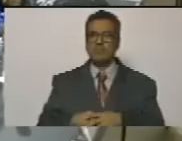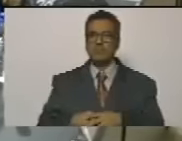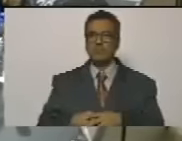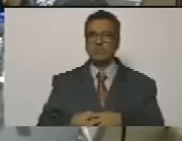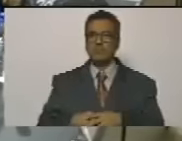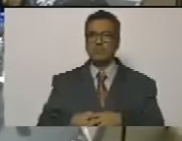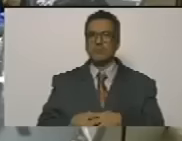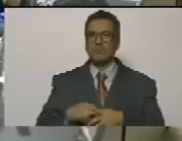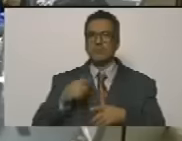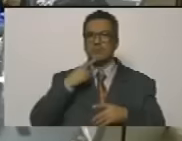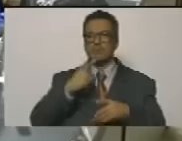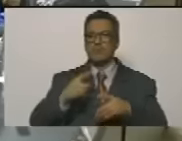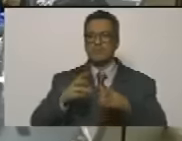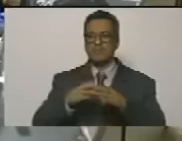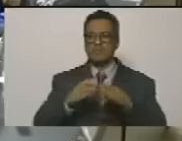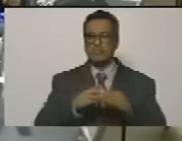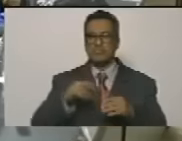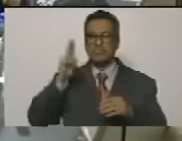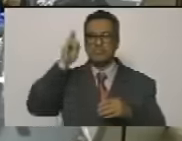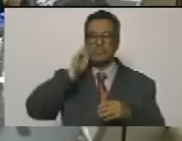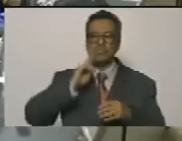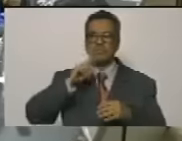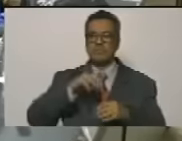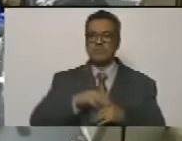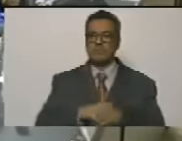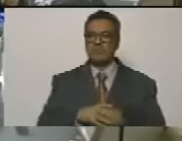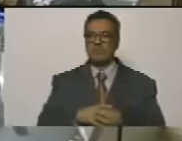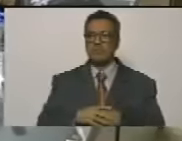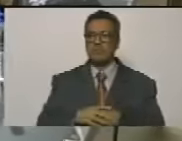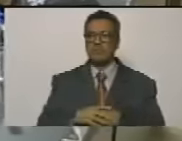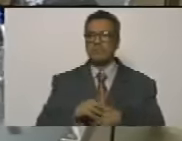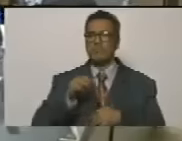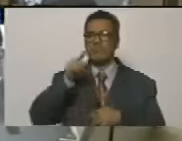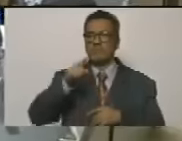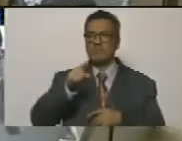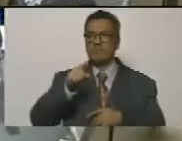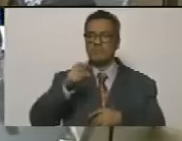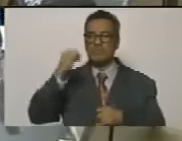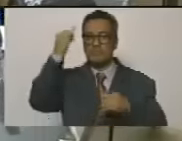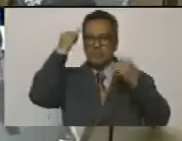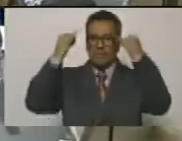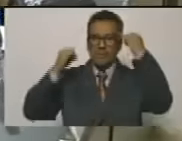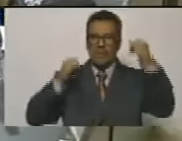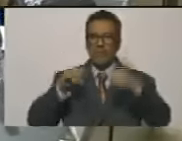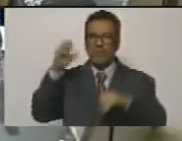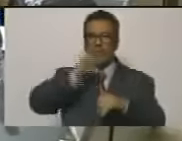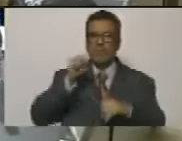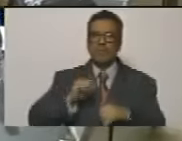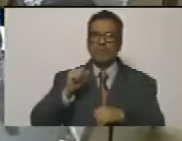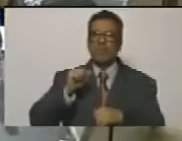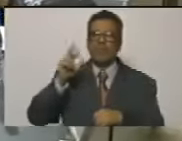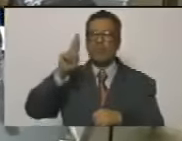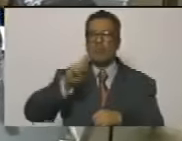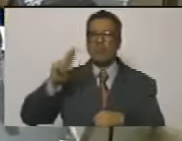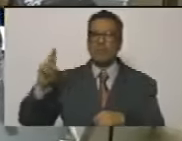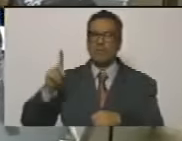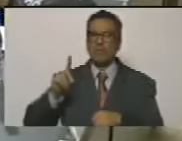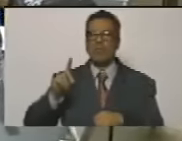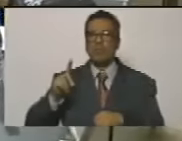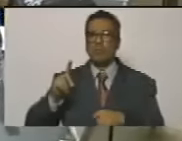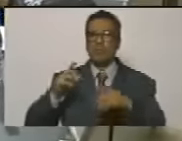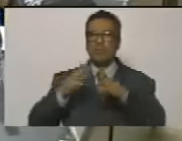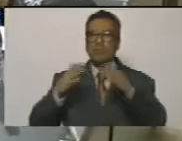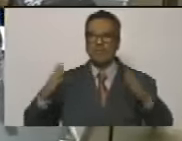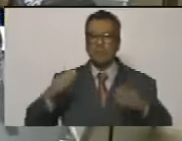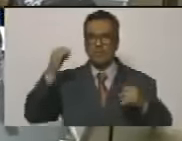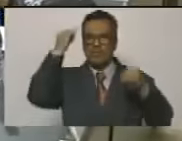es la doctrina bolivariada es el ideólogo Simón Rodríguez y es la gran